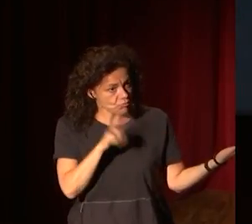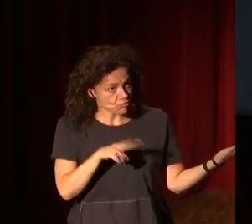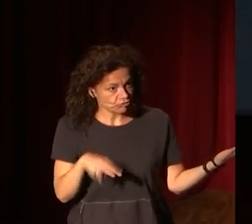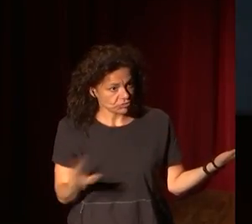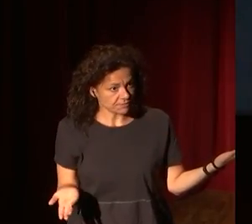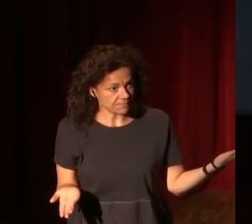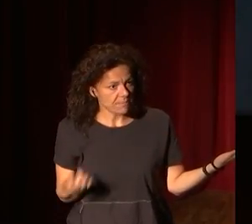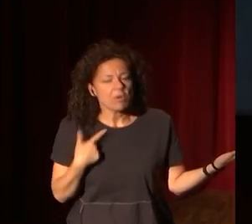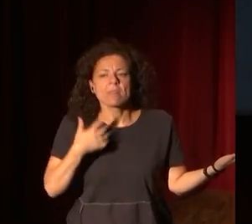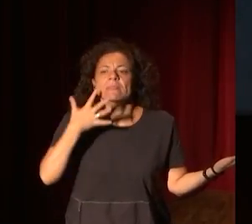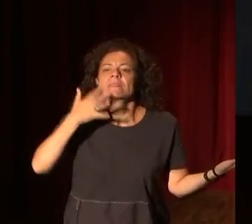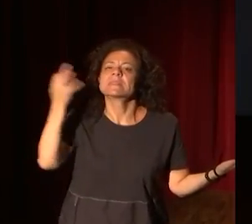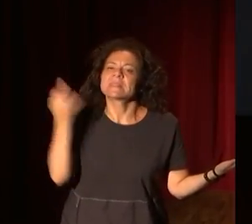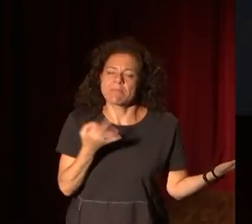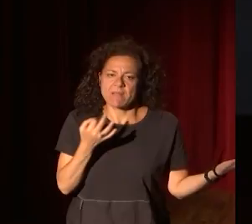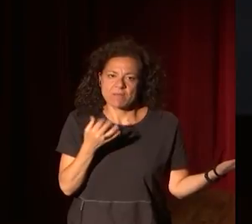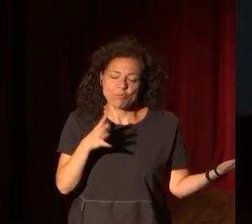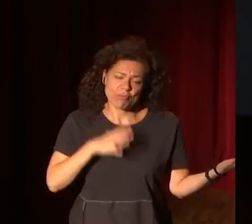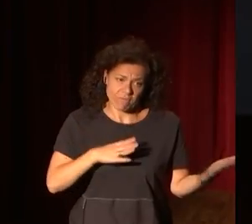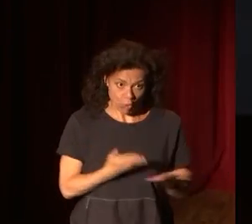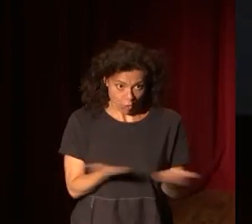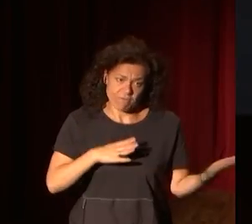de verdad, un voto de confianza.